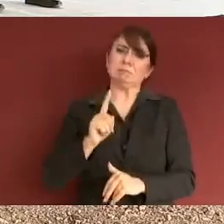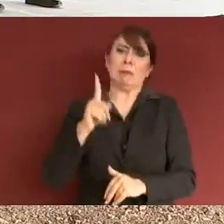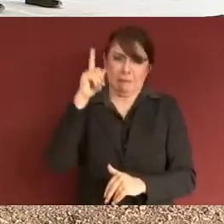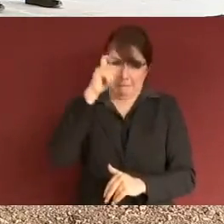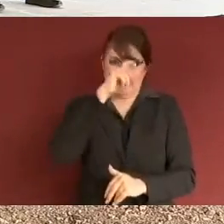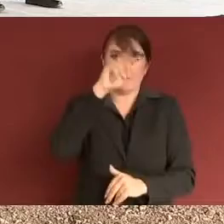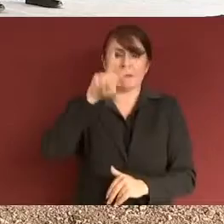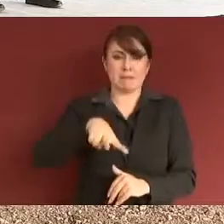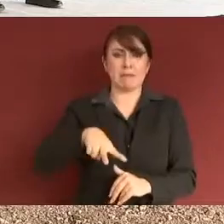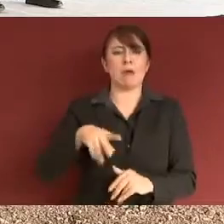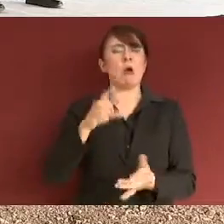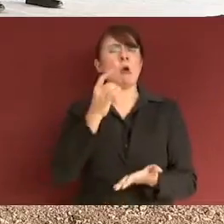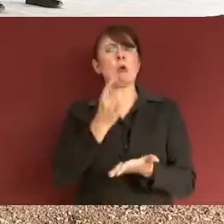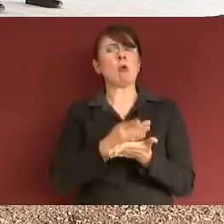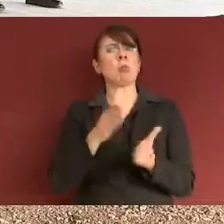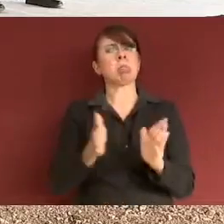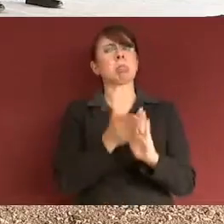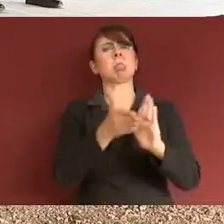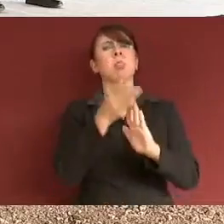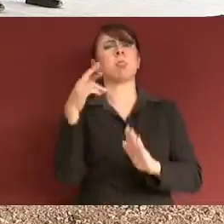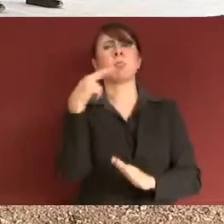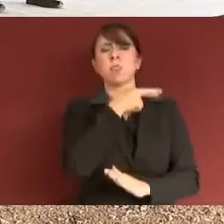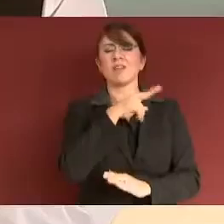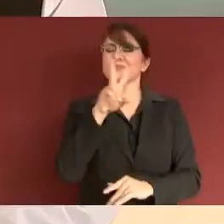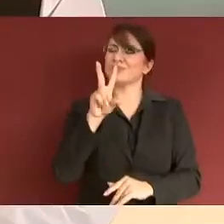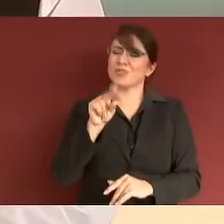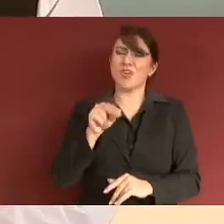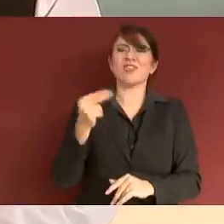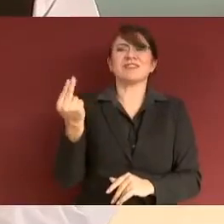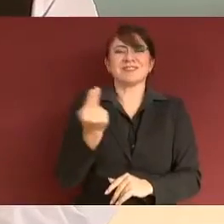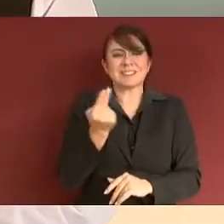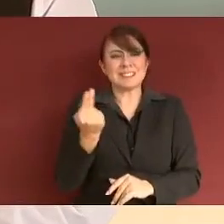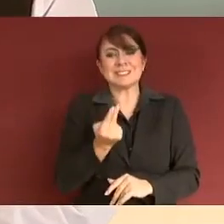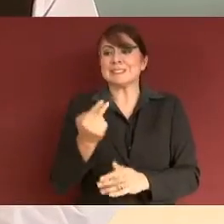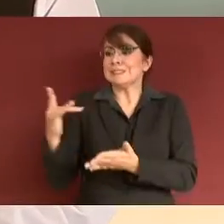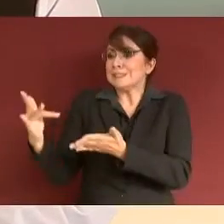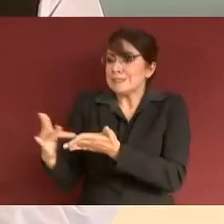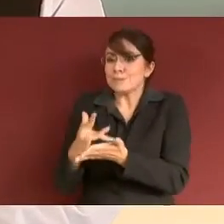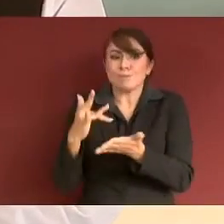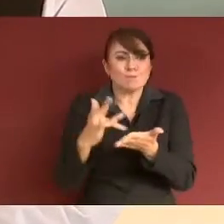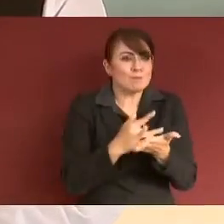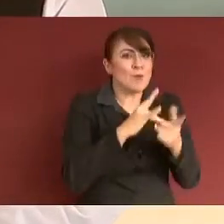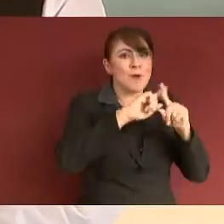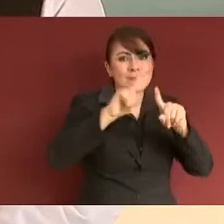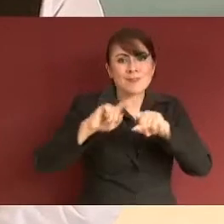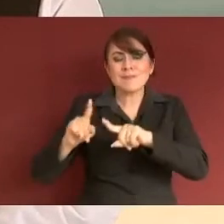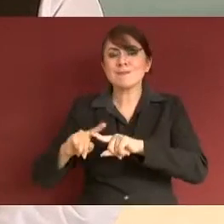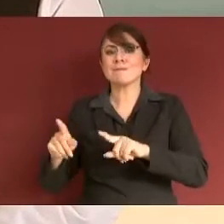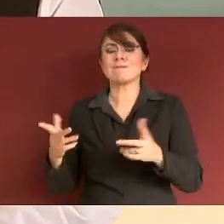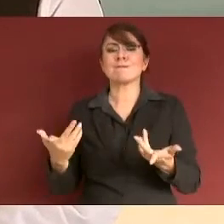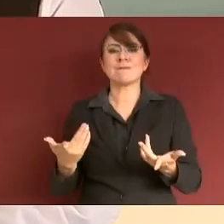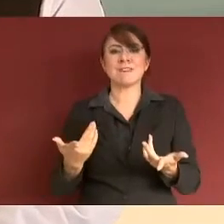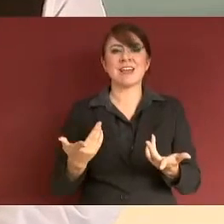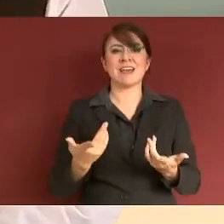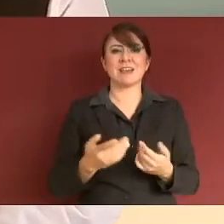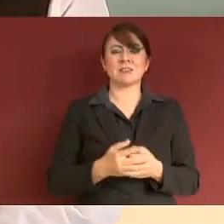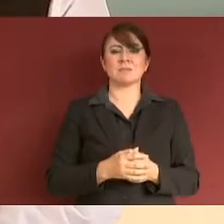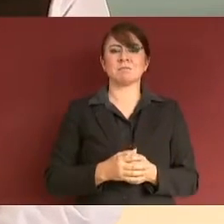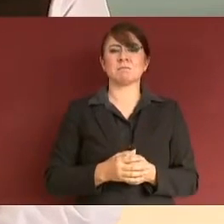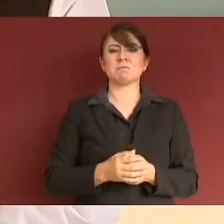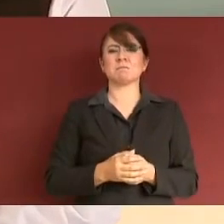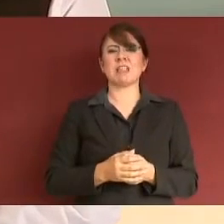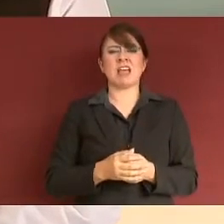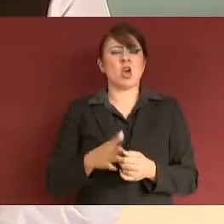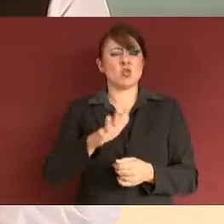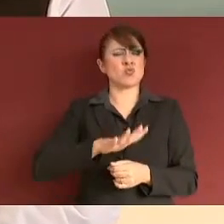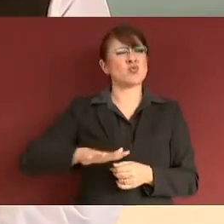trata de construir, también se trata de hacer una labor social, tener el apoyo del INA, de las manifestaciones de impacto ambiental y